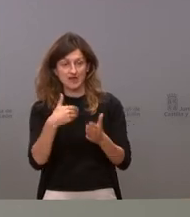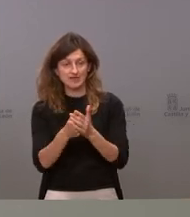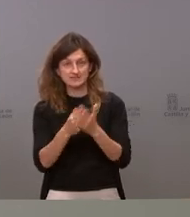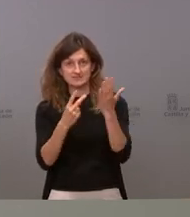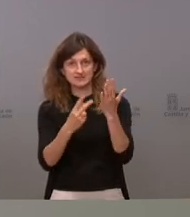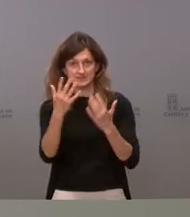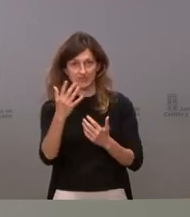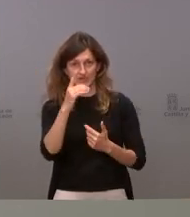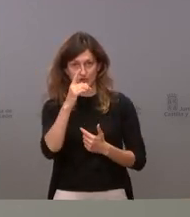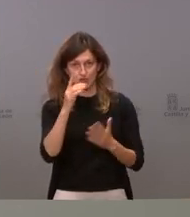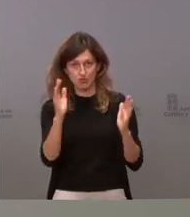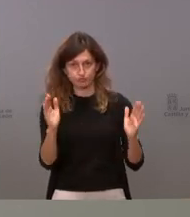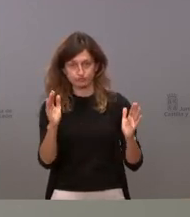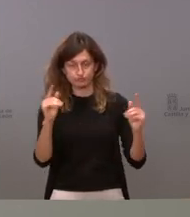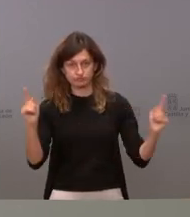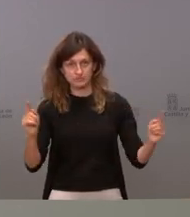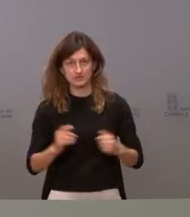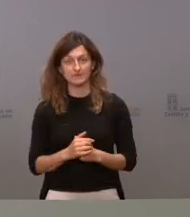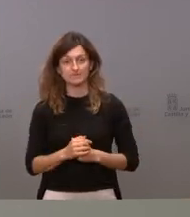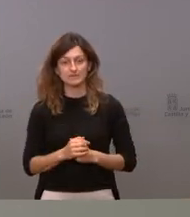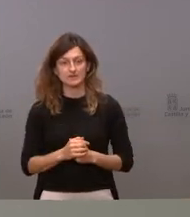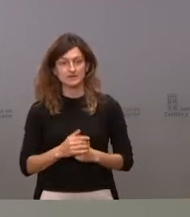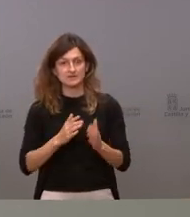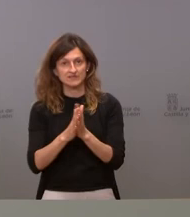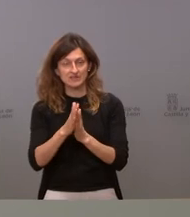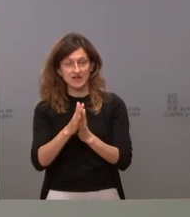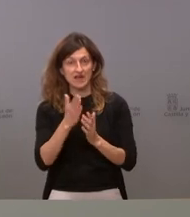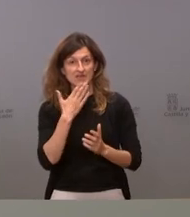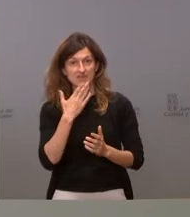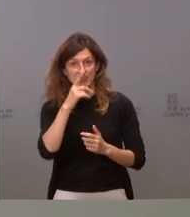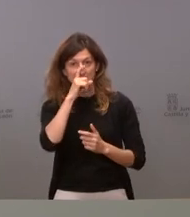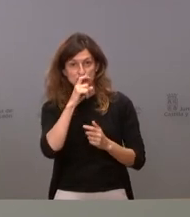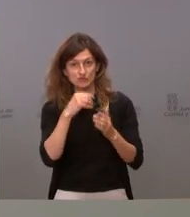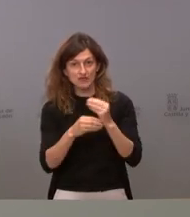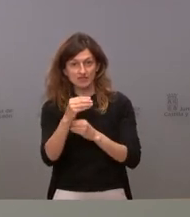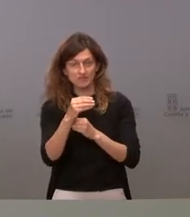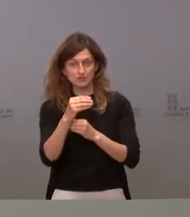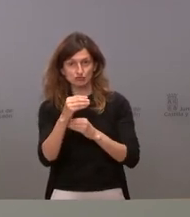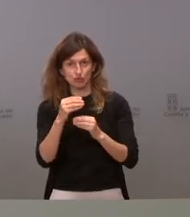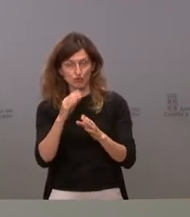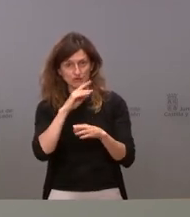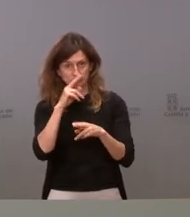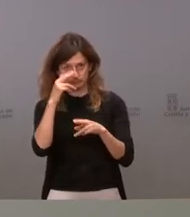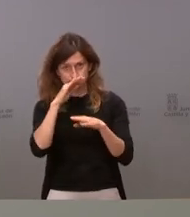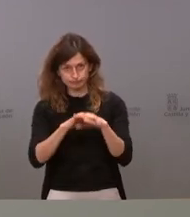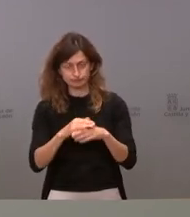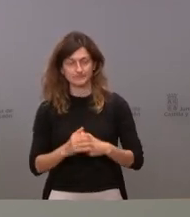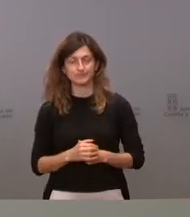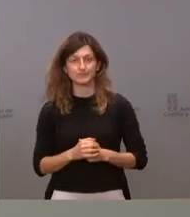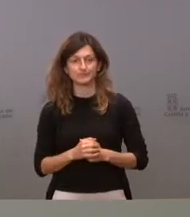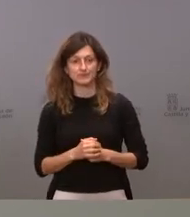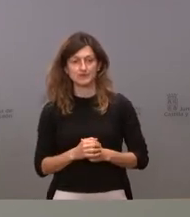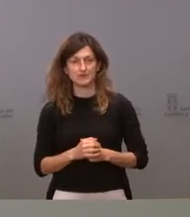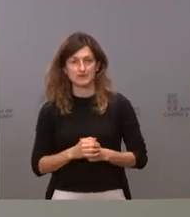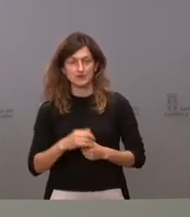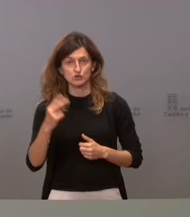es decir que los grupos etarios no los estamos alterando en esta vacunación la vacunación de Renault es que supone a